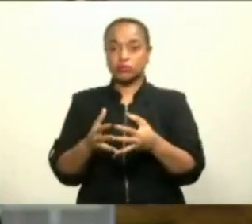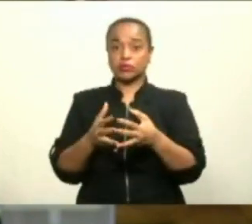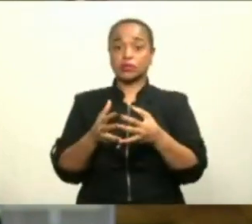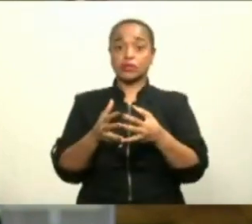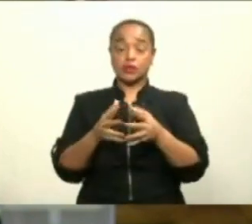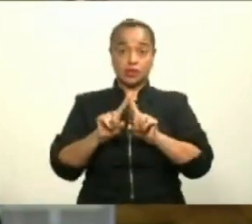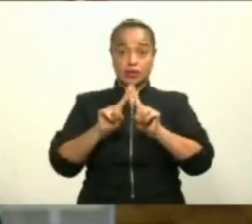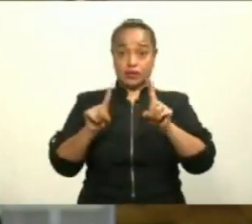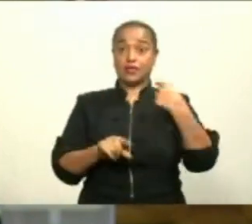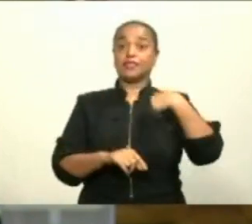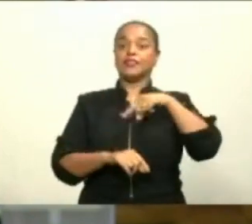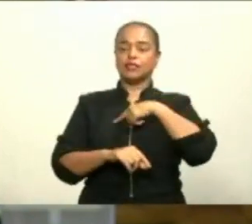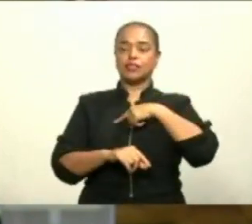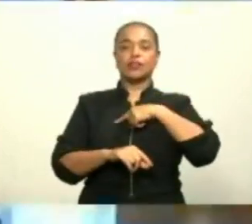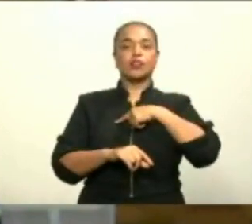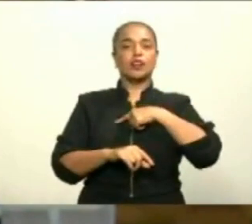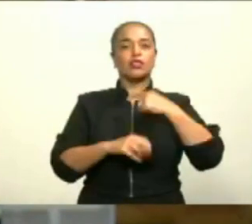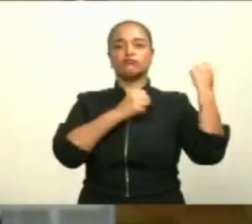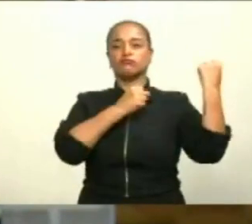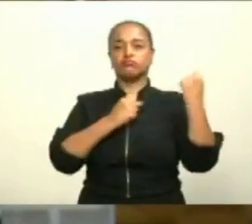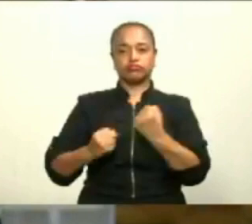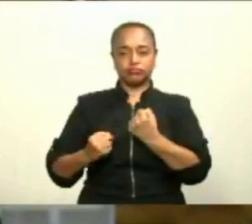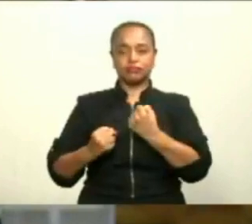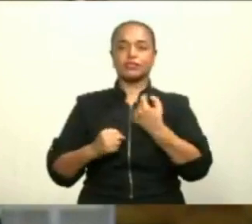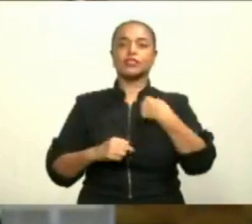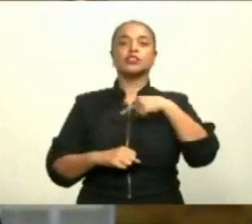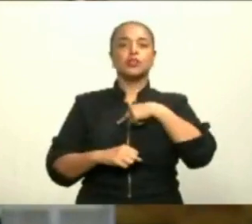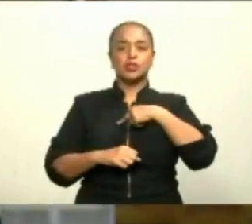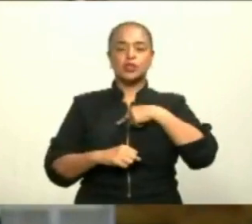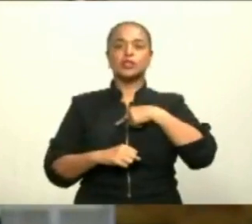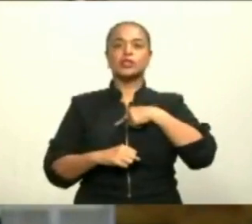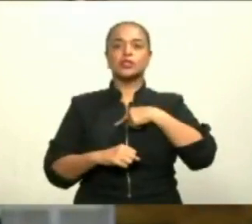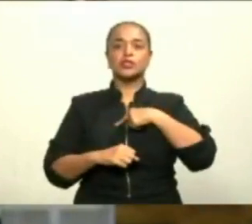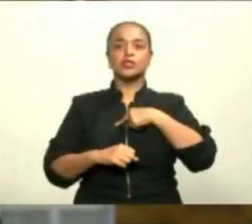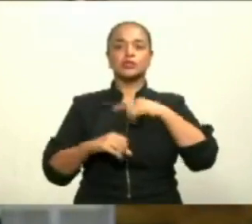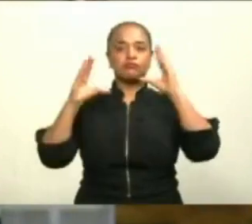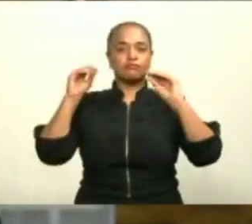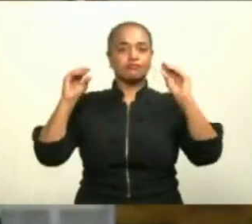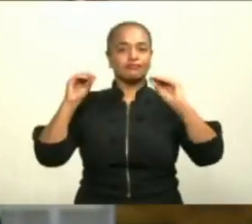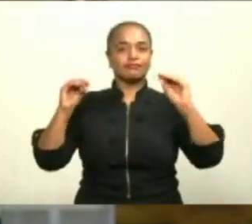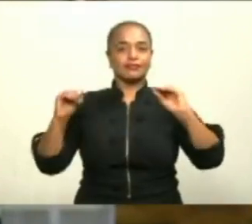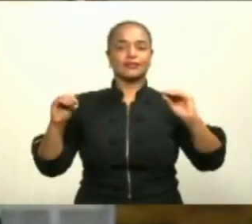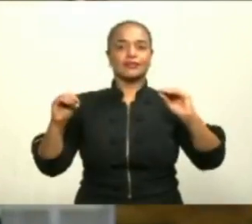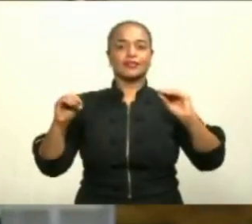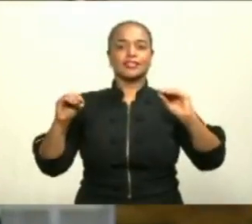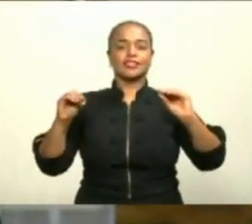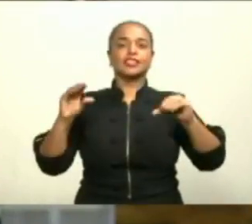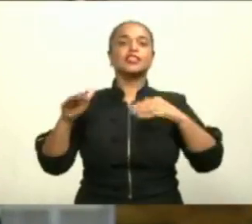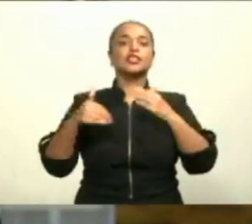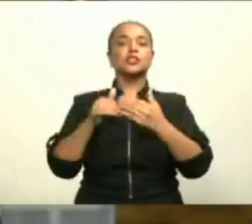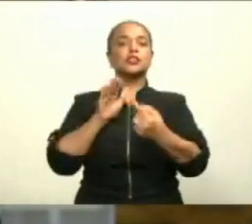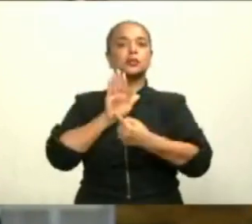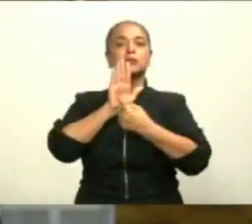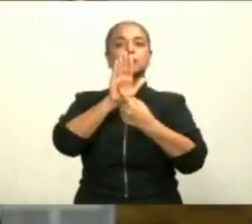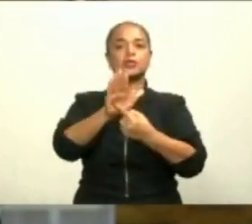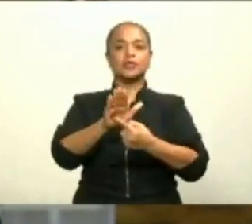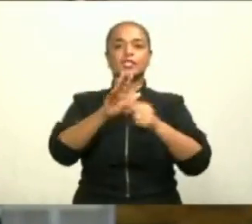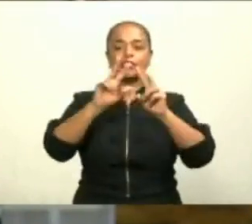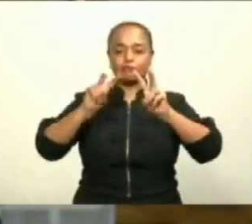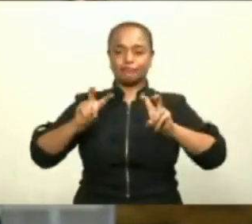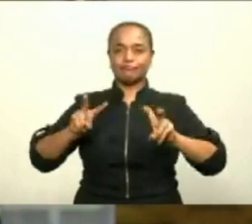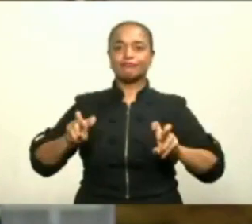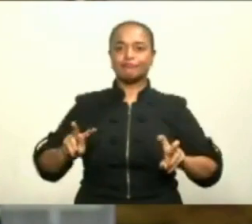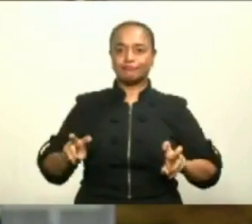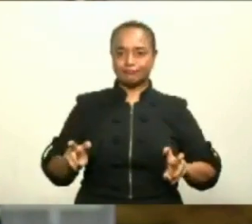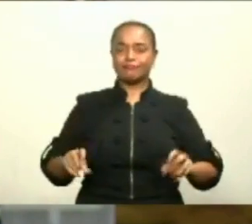hecho más fuertes. Nos ha enseñado grandes lecciones y demostrado la importancia de la investigación científica,